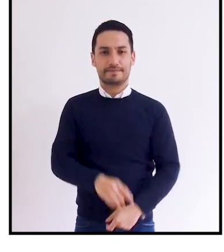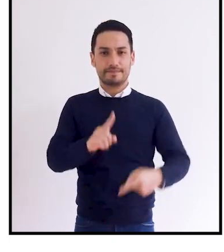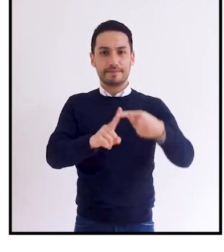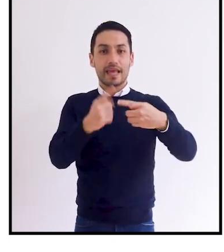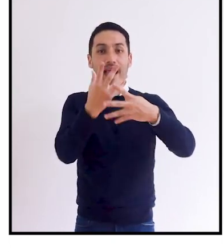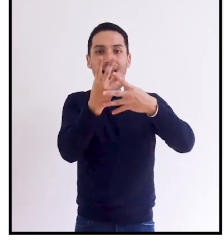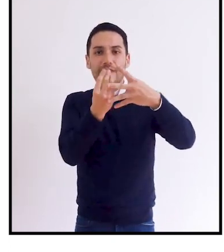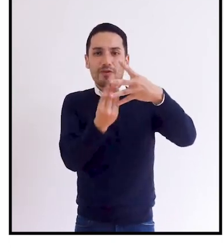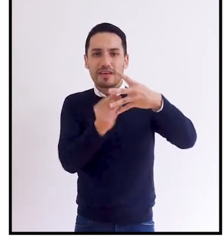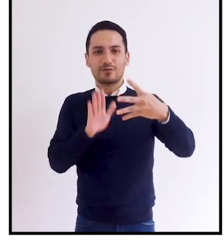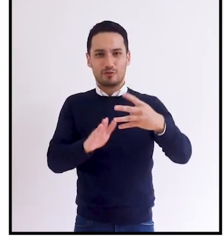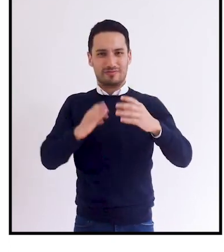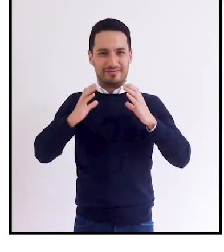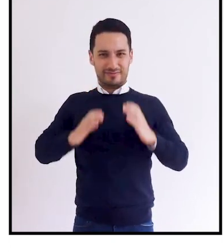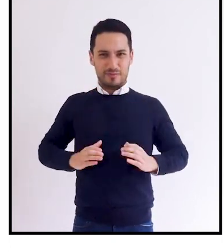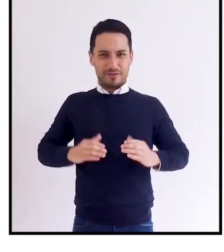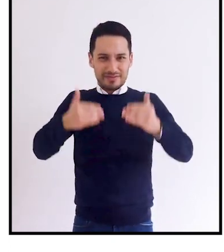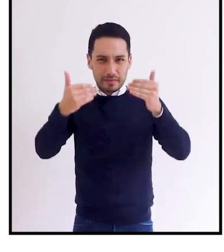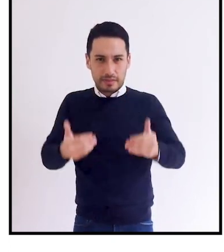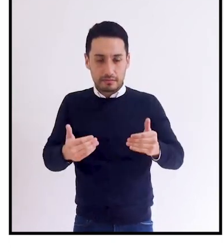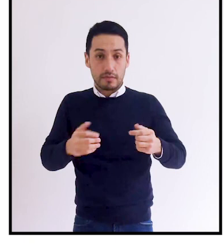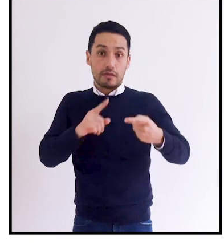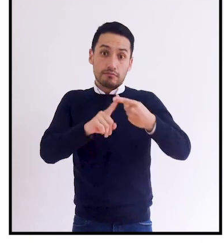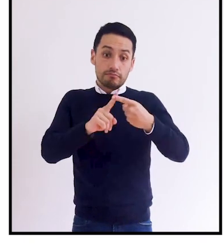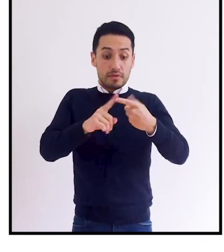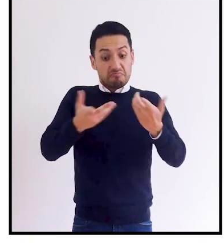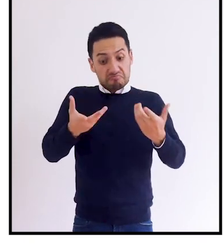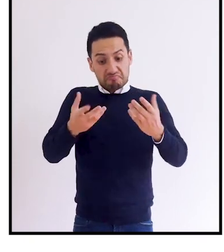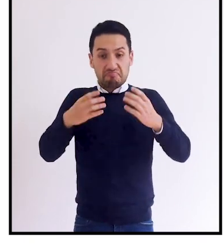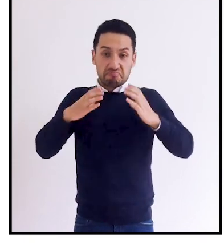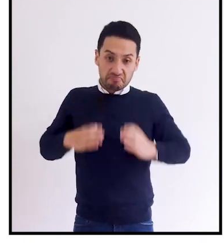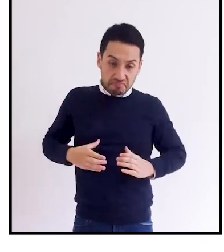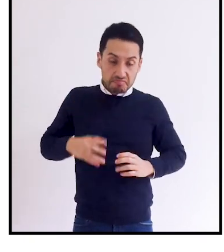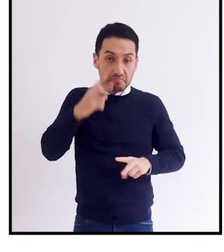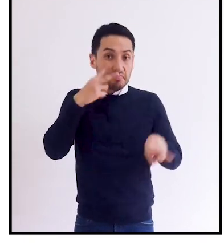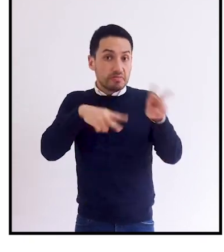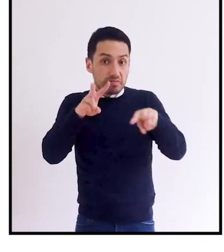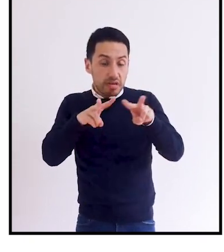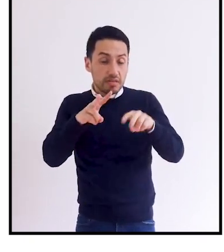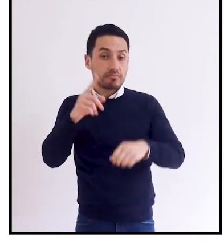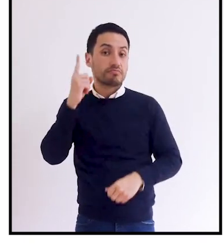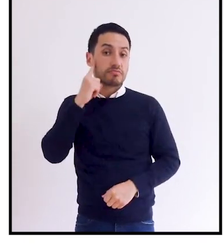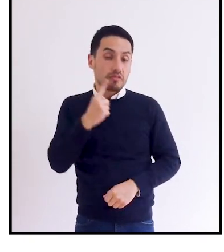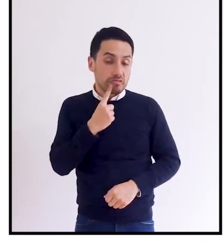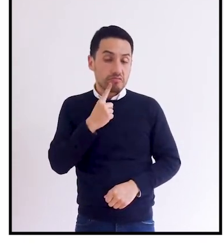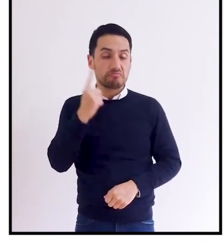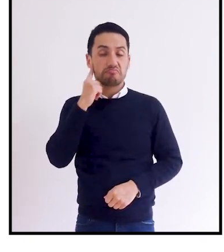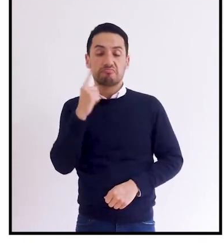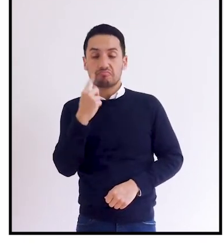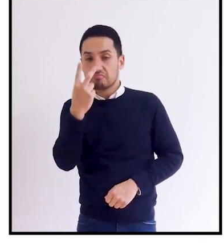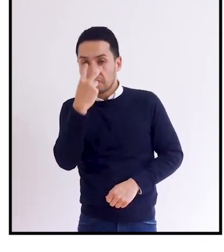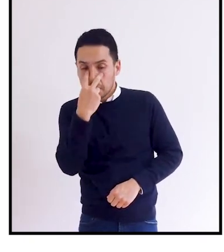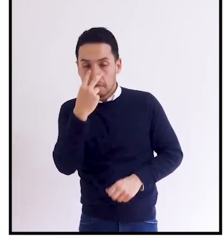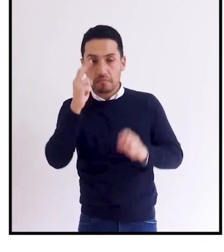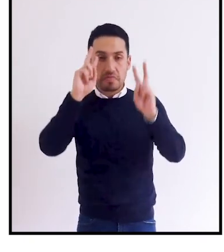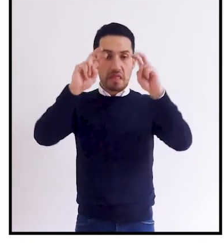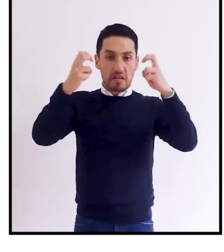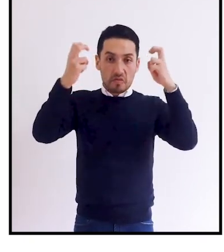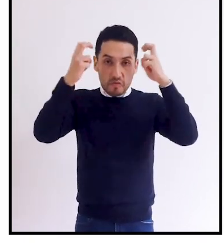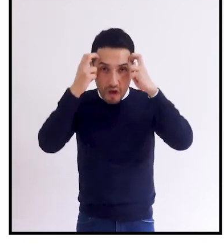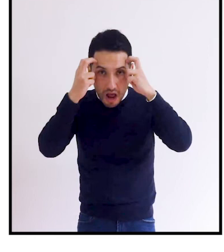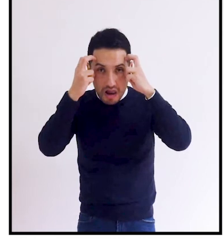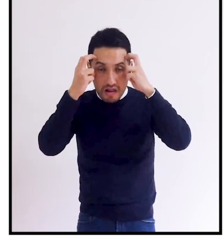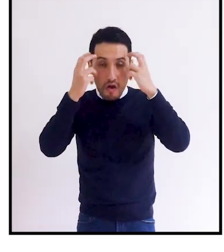categoría de discapacidad. Física, visual, auditiva, sordo-ceguera, intelectual,